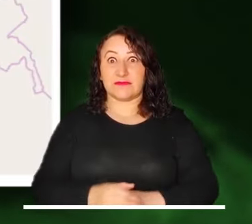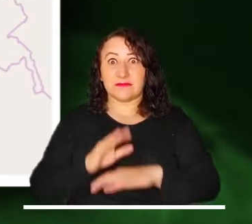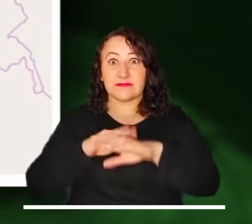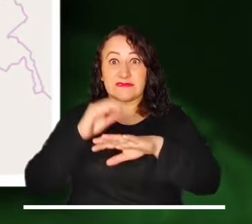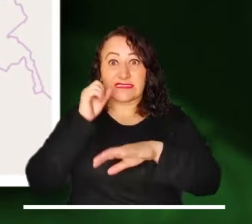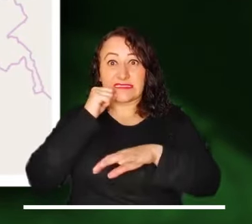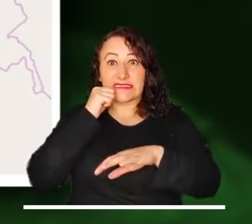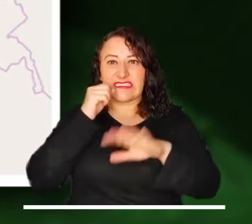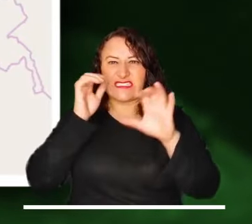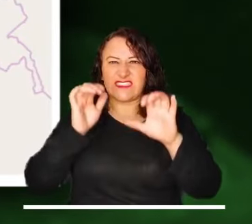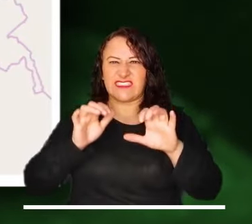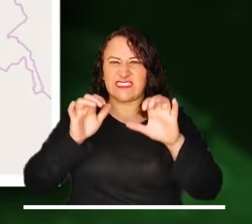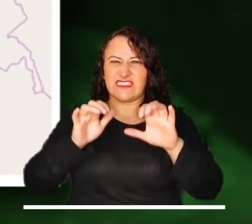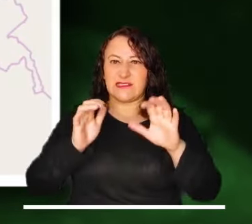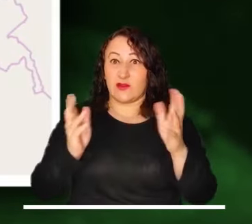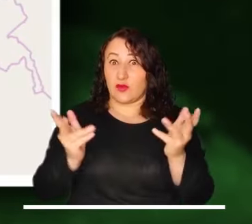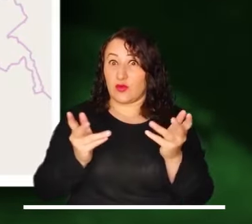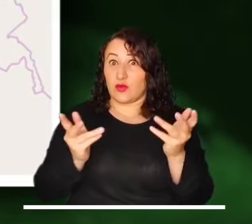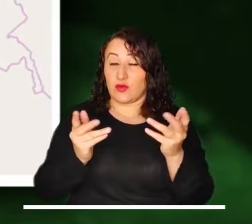roja por probables deslizamientos.